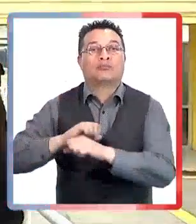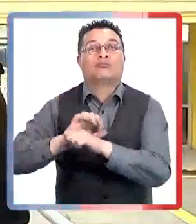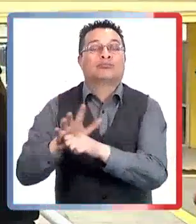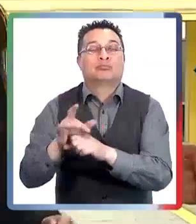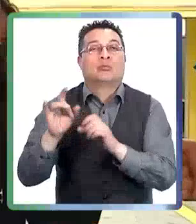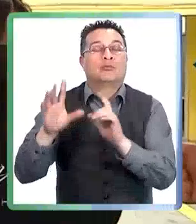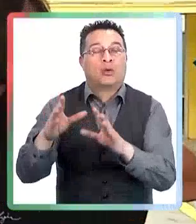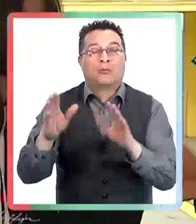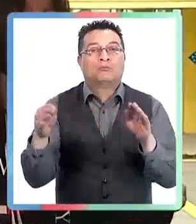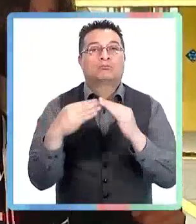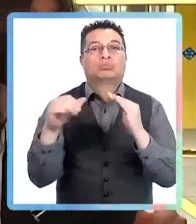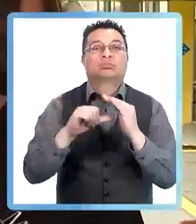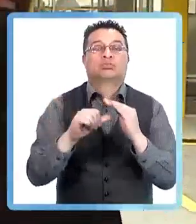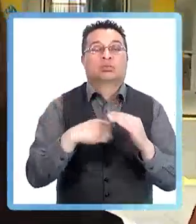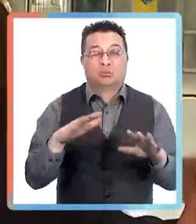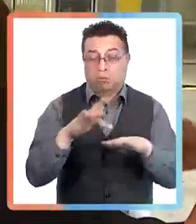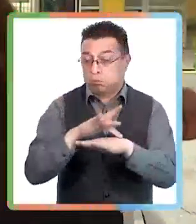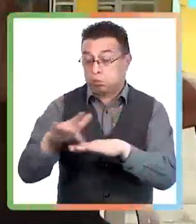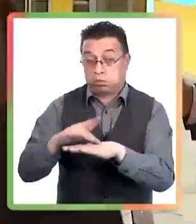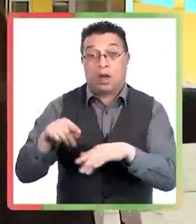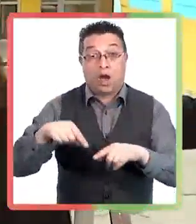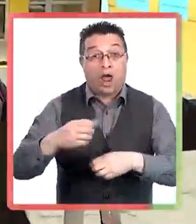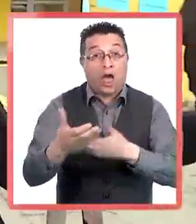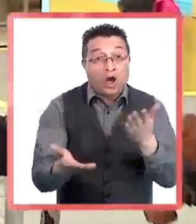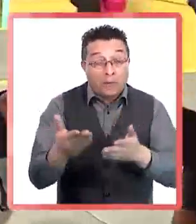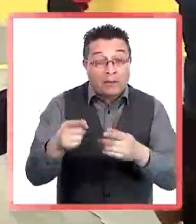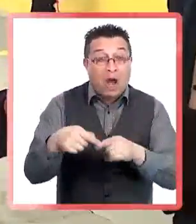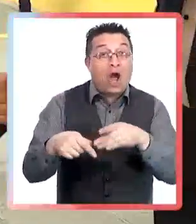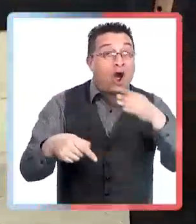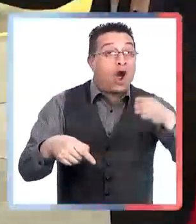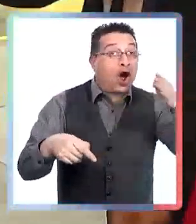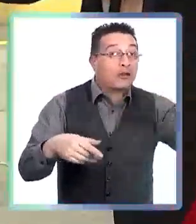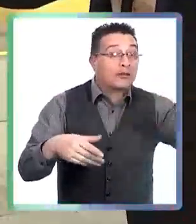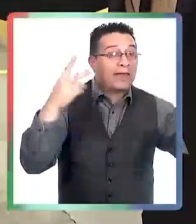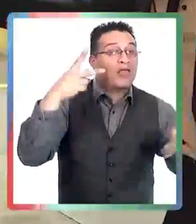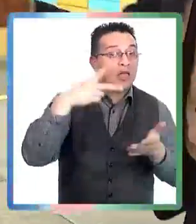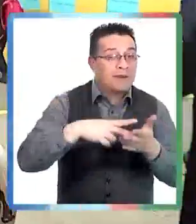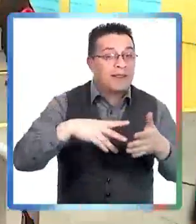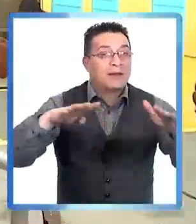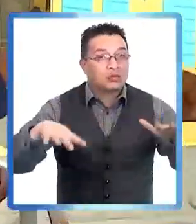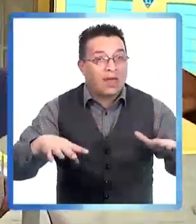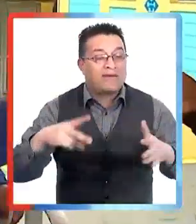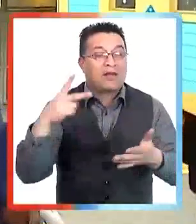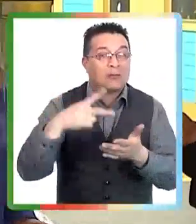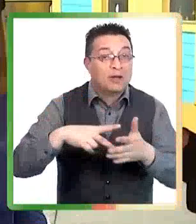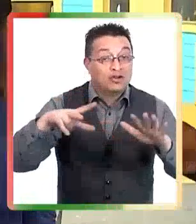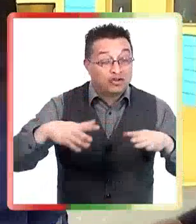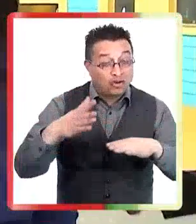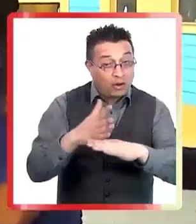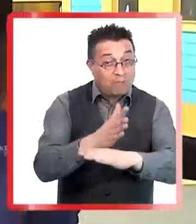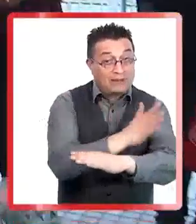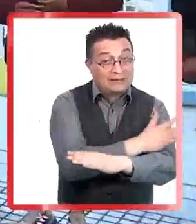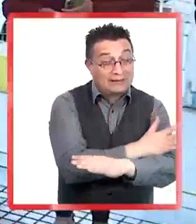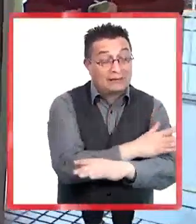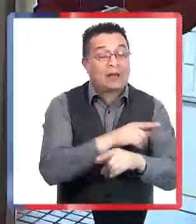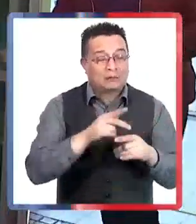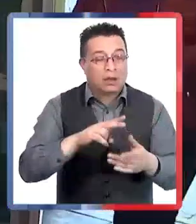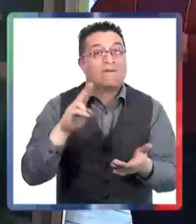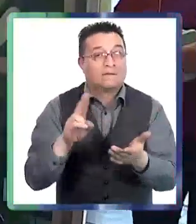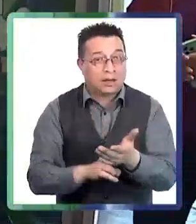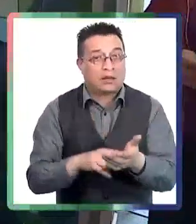cierto que al volver de vacaciones se ve un rebrote, que generalmente es menor. Y las medidas un poco para prevenir esto es,